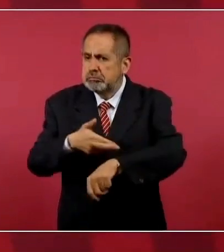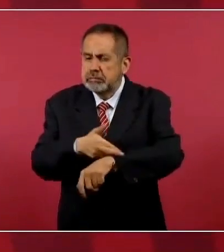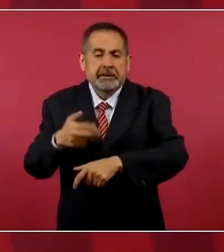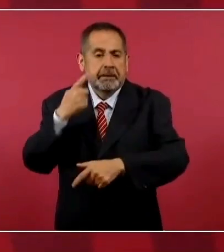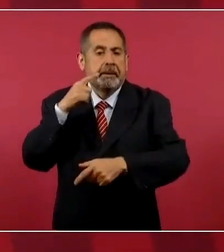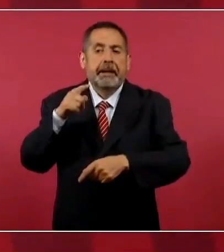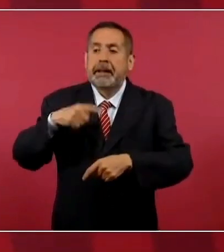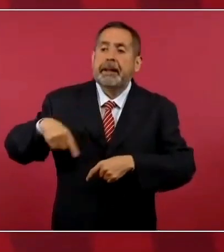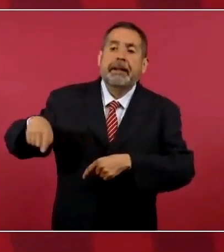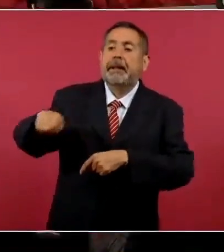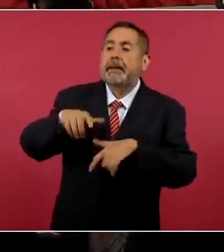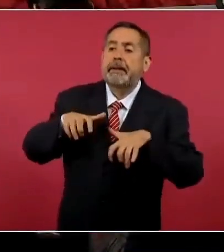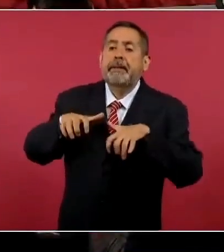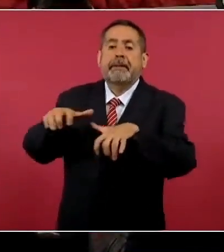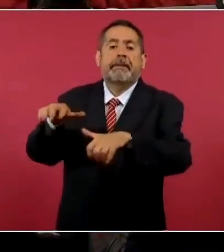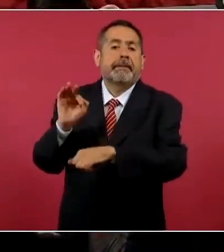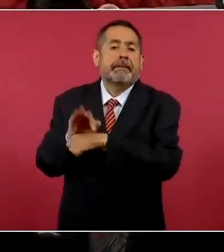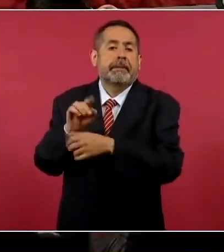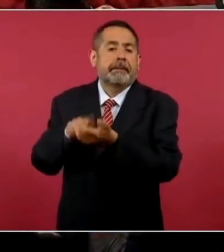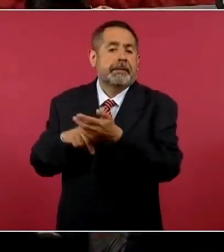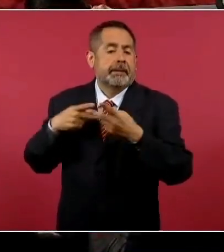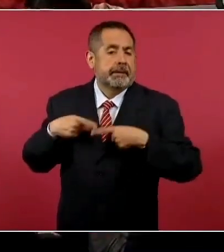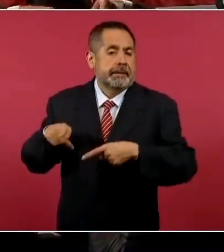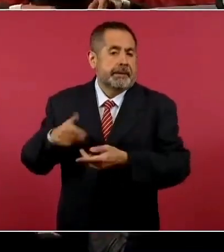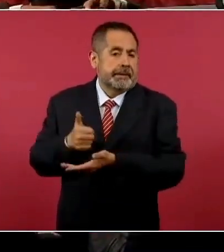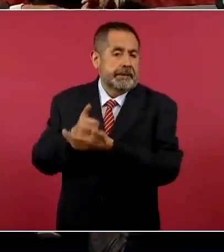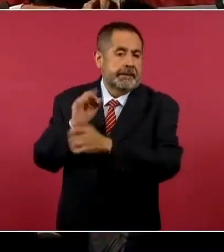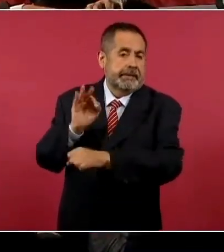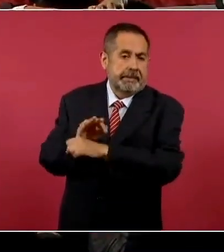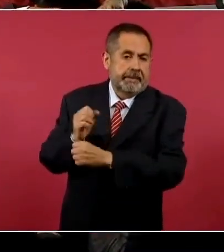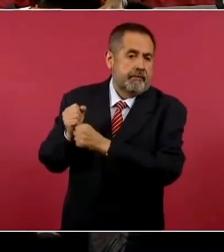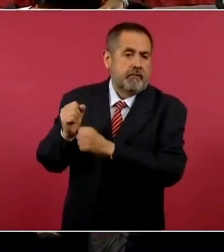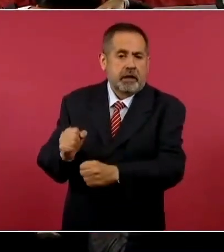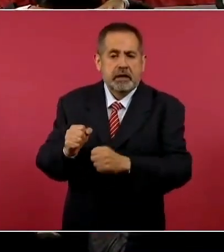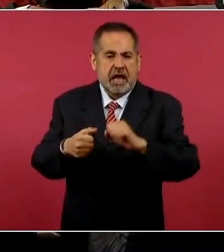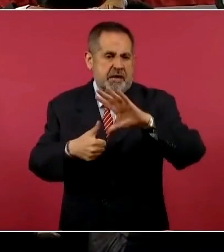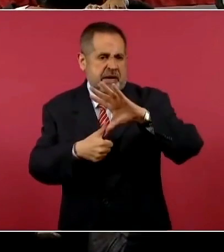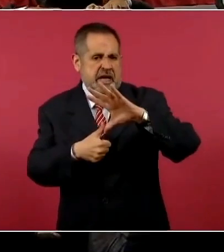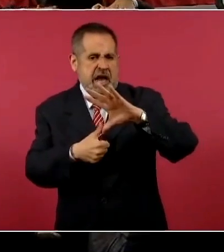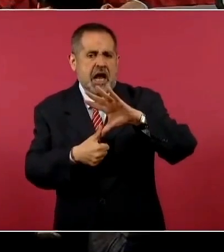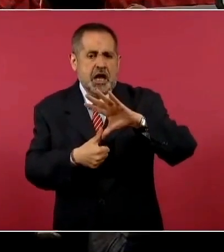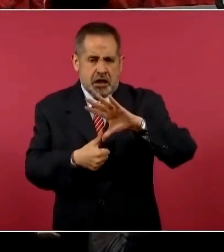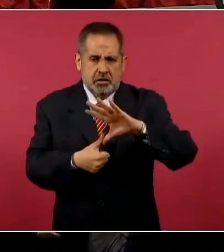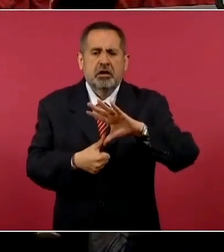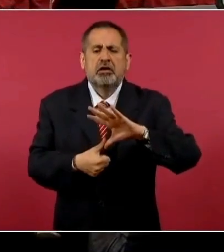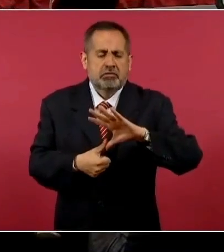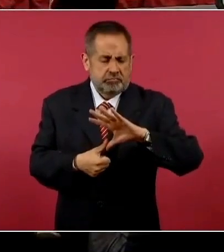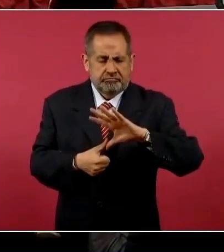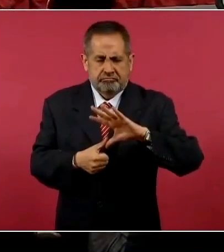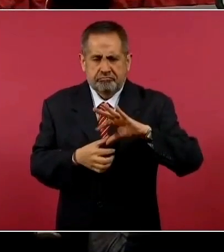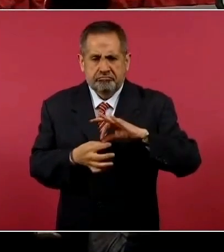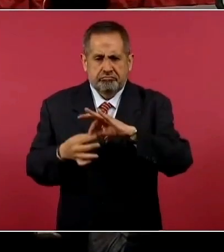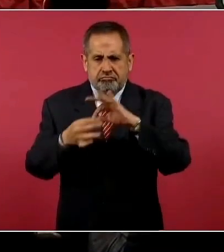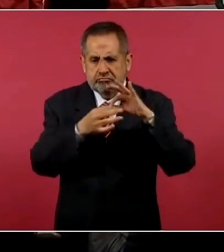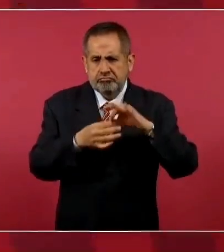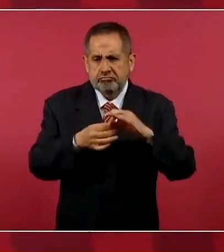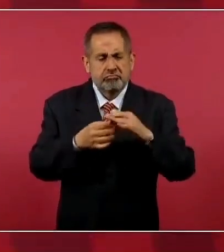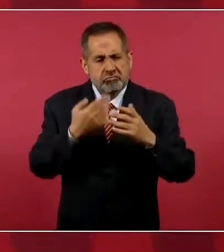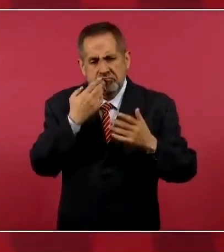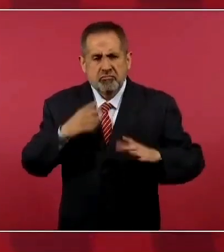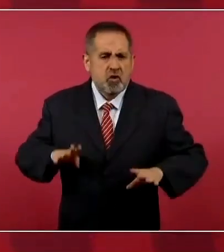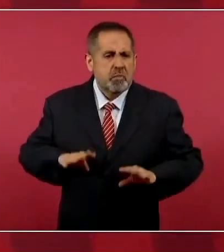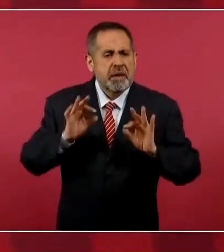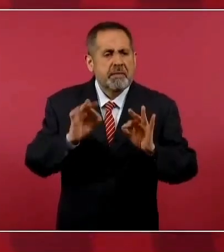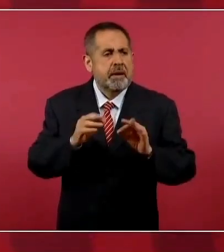fortalecer América del Norte y garantizar el bienestar de